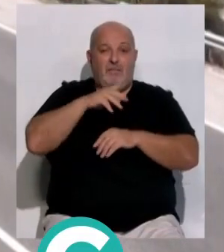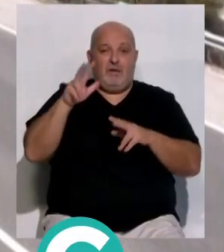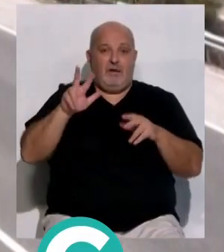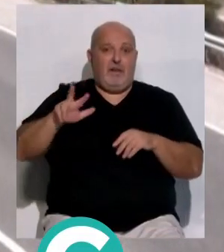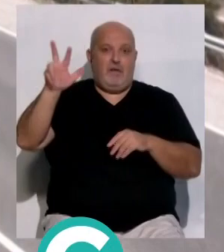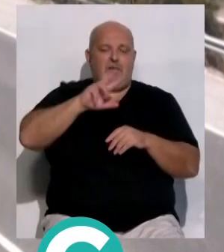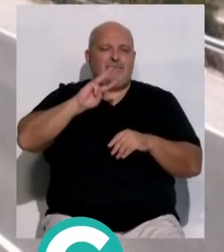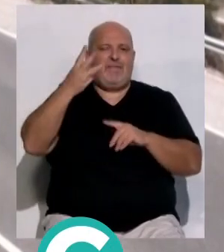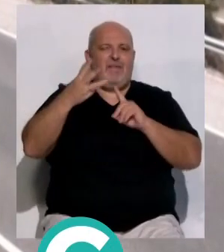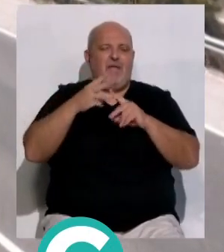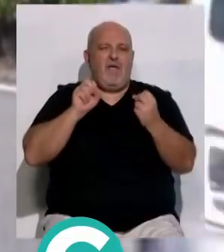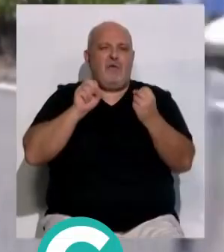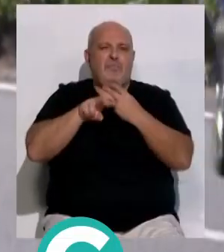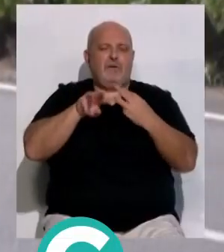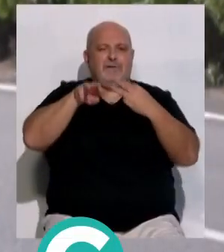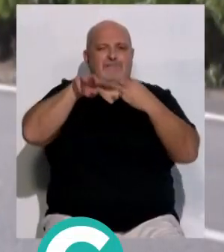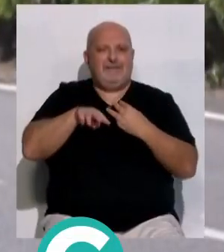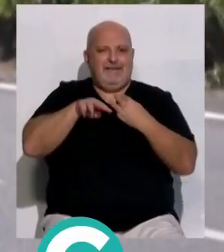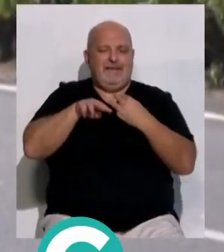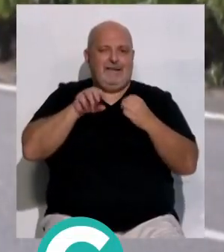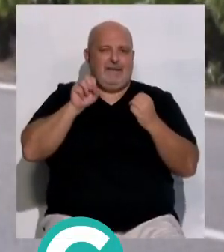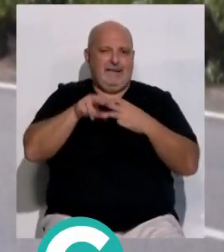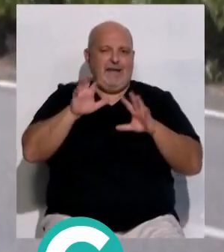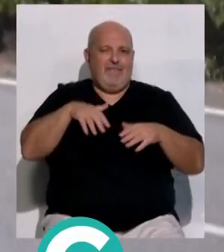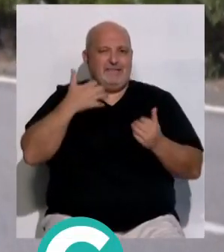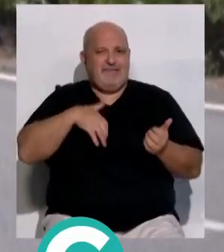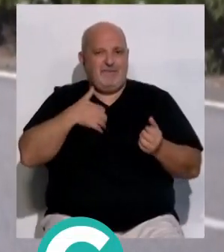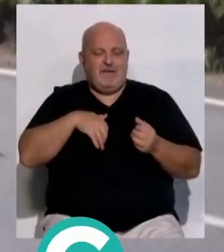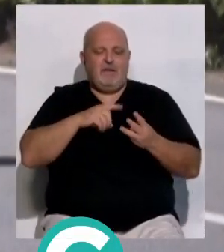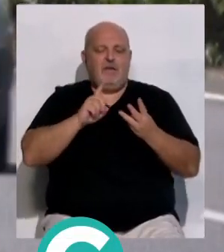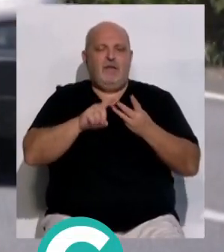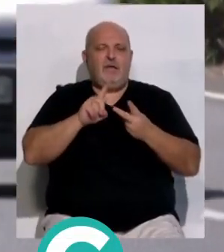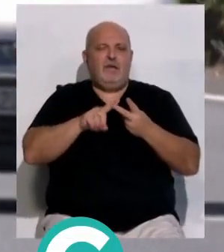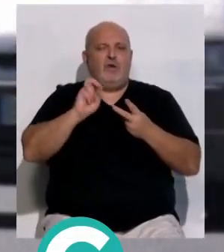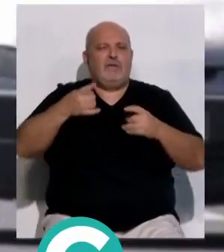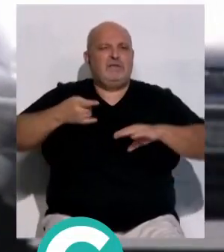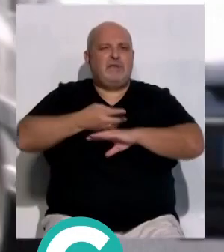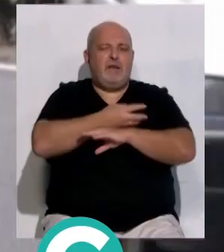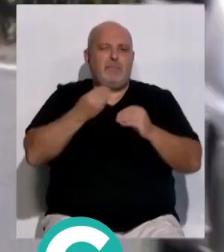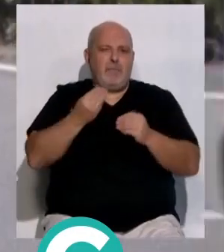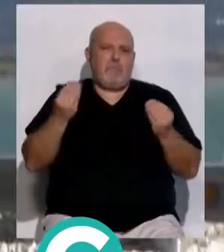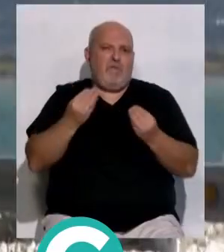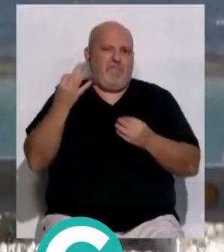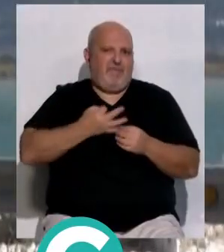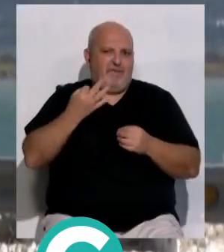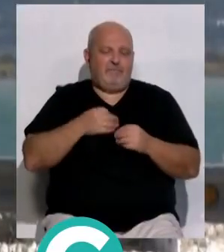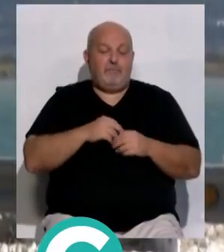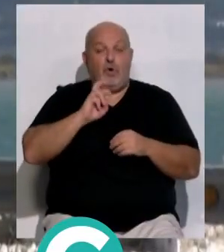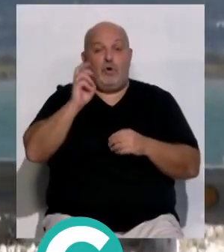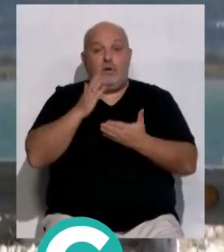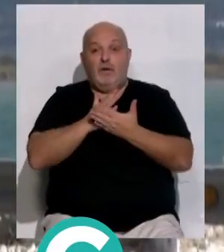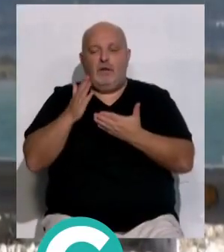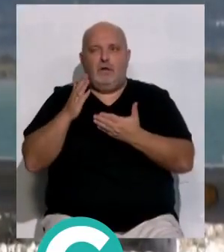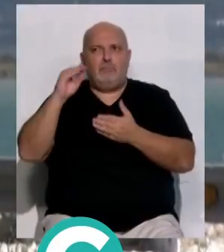urgencia un tercer carril en la autopista que conecta Cádiz y Sevilla y mejorar las conexiones ferroviarias con la provincia. Y de otra parte,